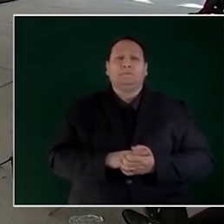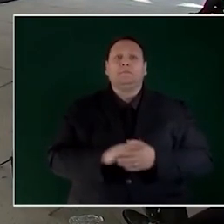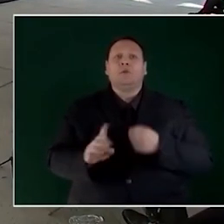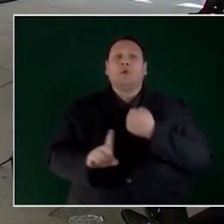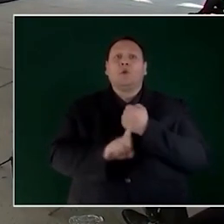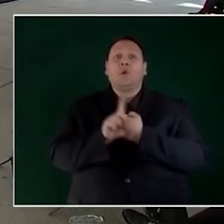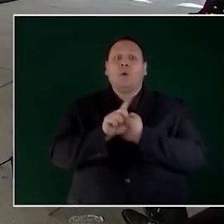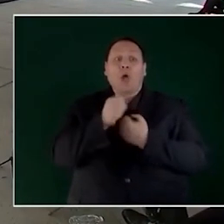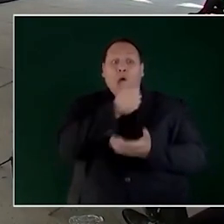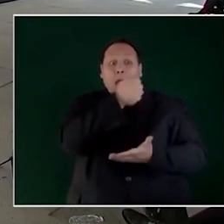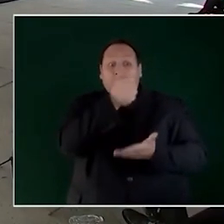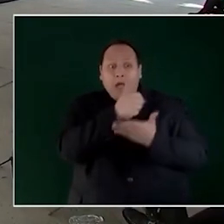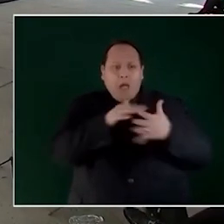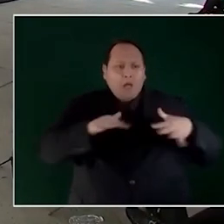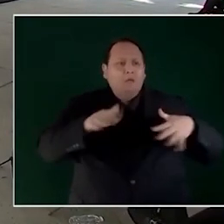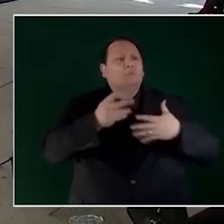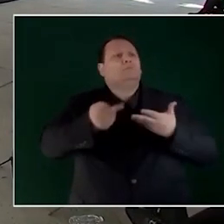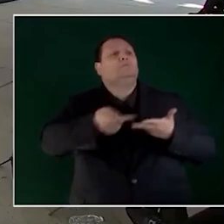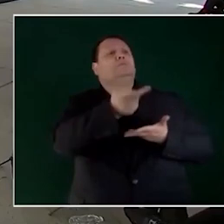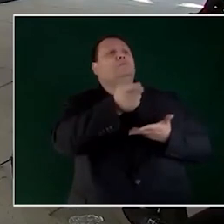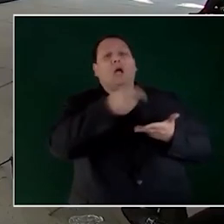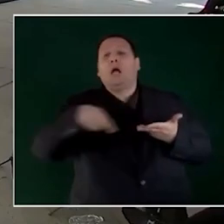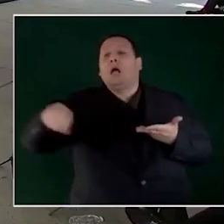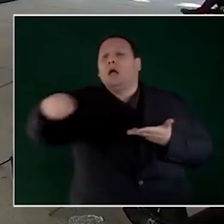Problemática en la ciudad. Le preguntan.